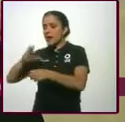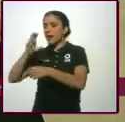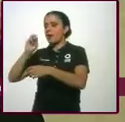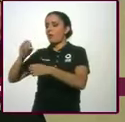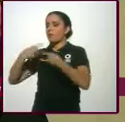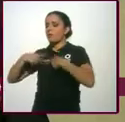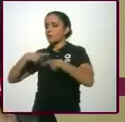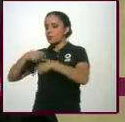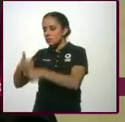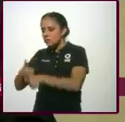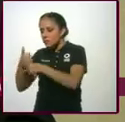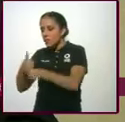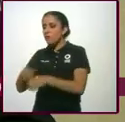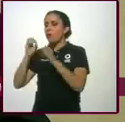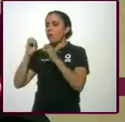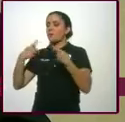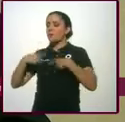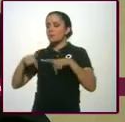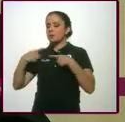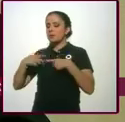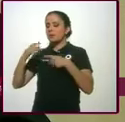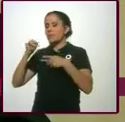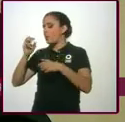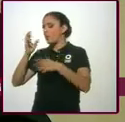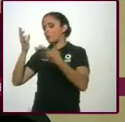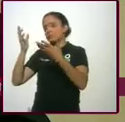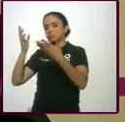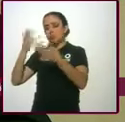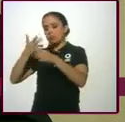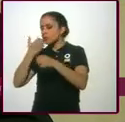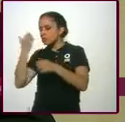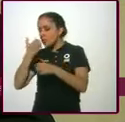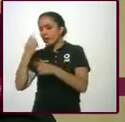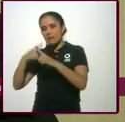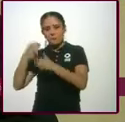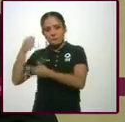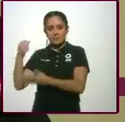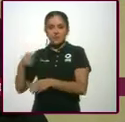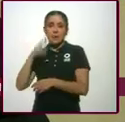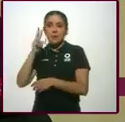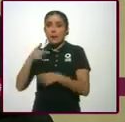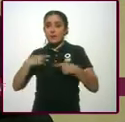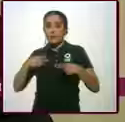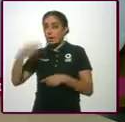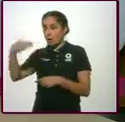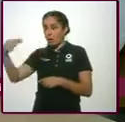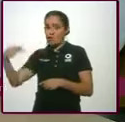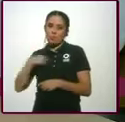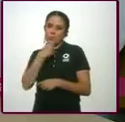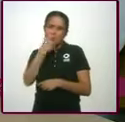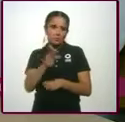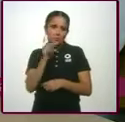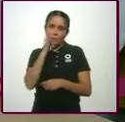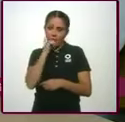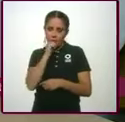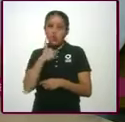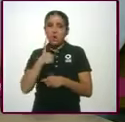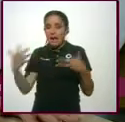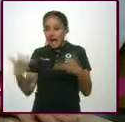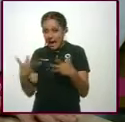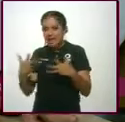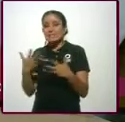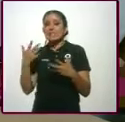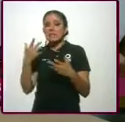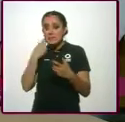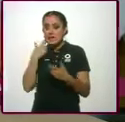animan a cualquier hombre. Entre otras cosas. Pero yo no puedo decir nombres, no puedo decir nada, pero sí puedo decir los hechos. Los hechos, pero no los nombres.